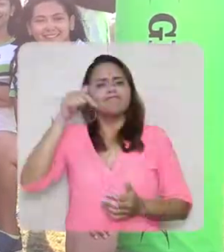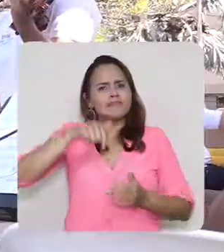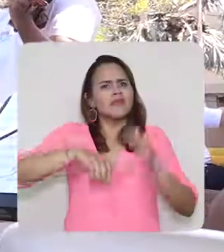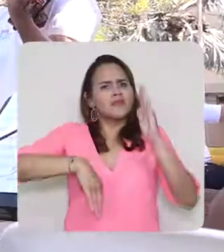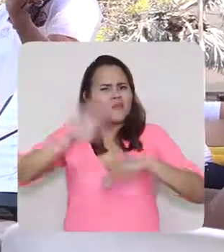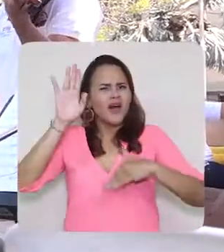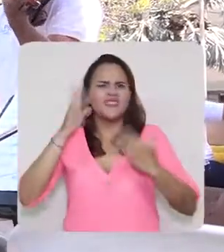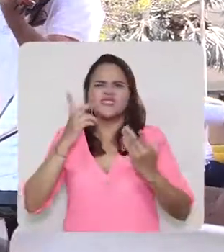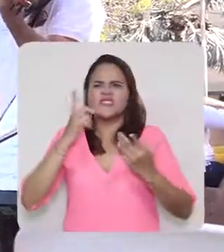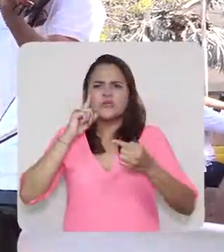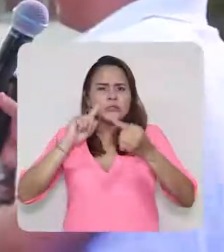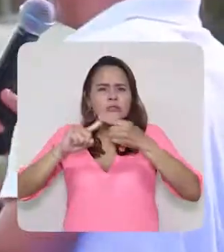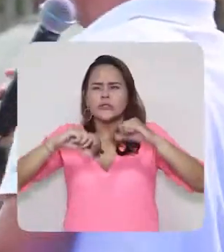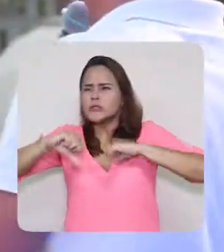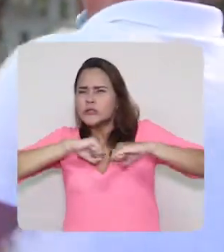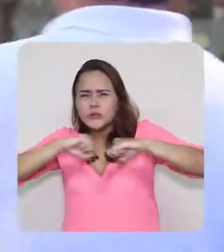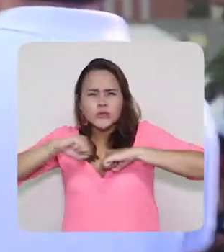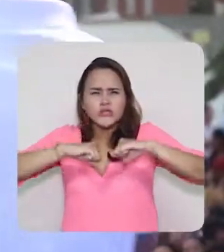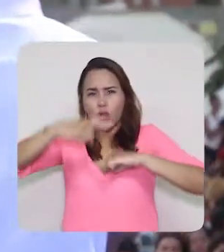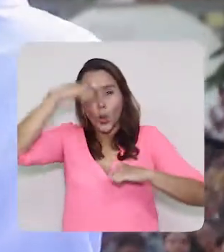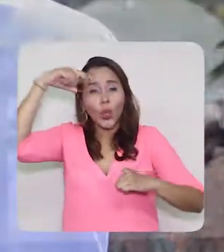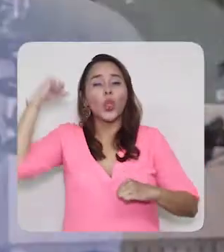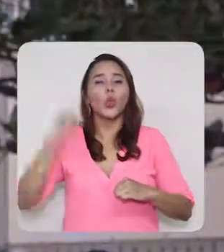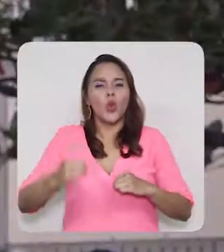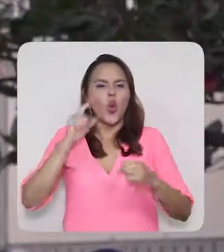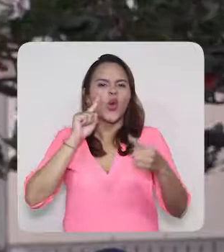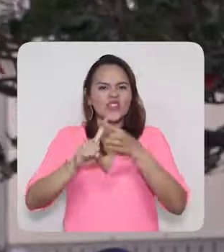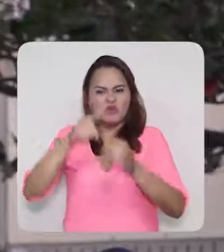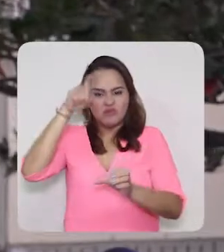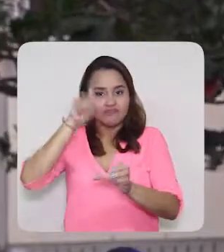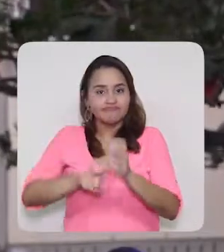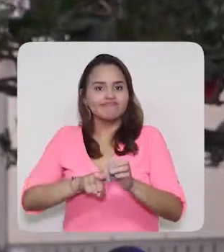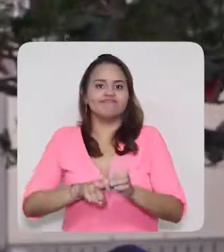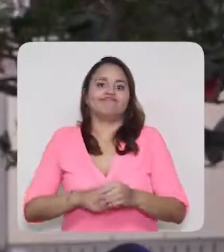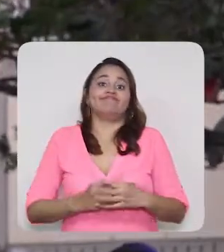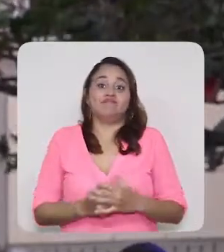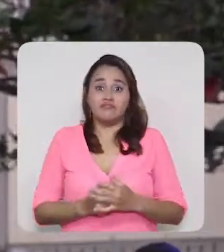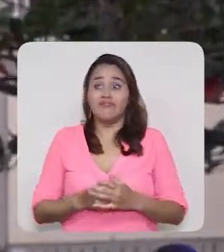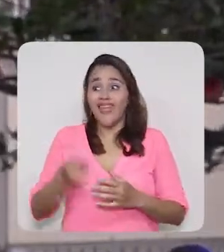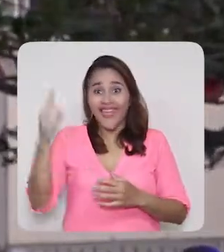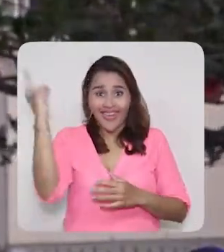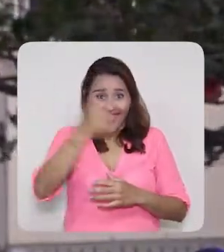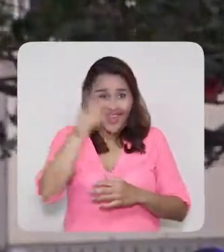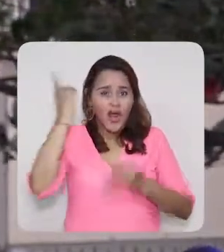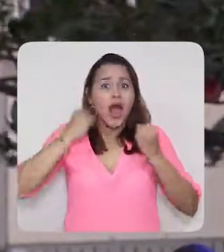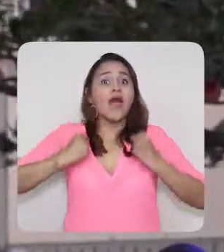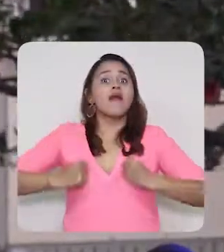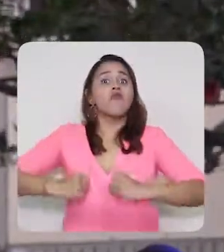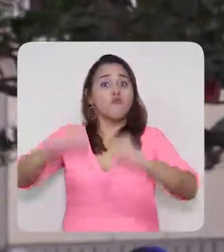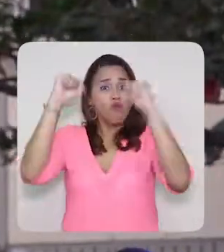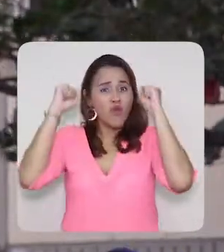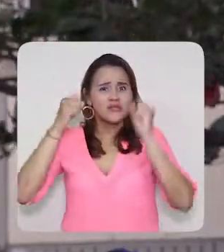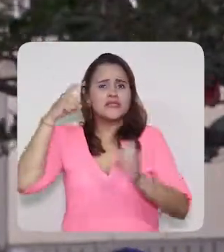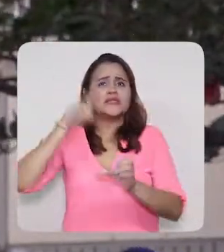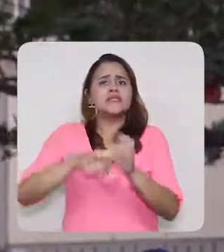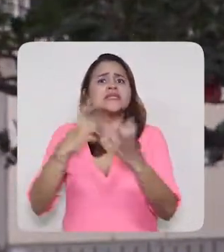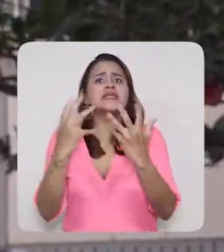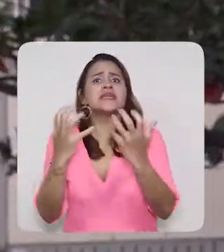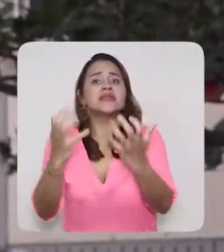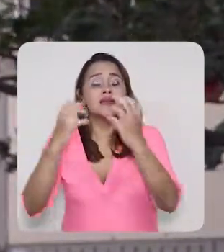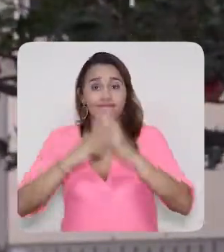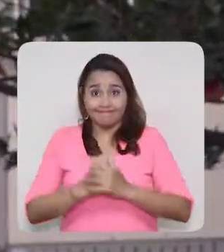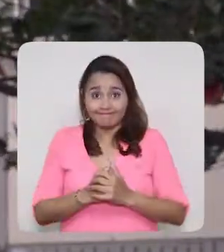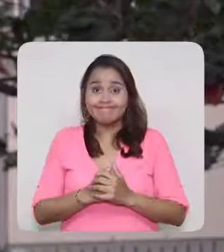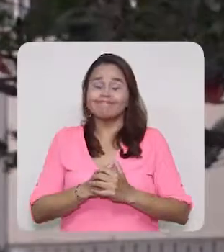Aquí se hace mucho con poco. Entonces estamos en una universidad con gente que hace un esfuerzo enorme para estar aquí. Así que es muy importante